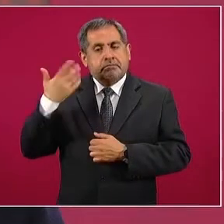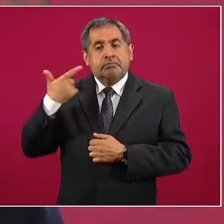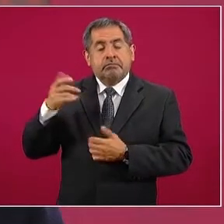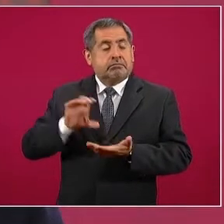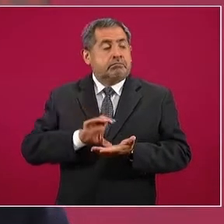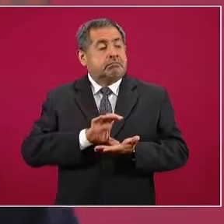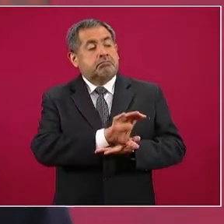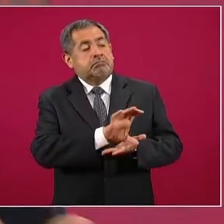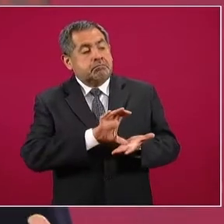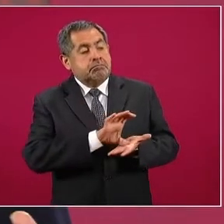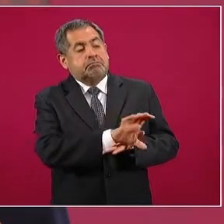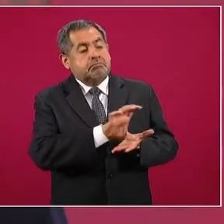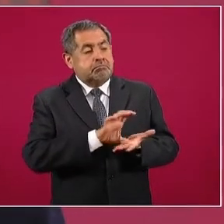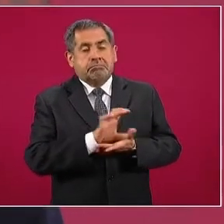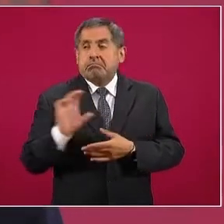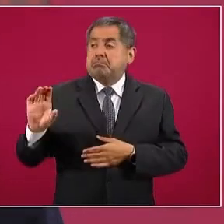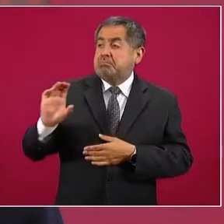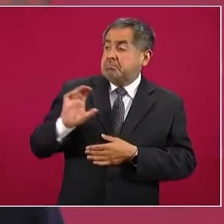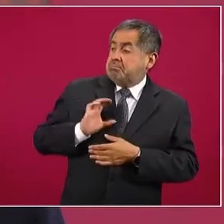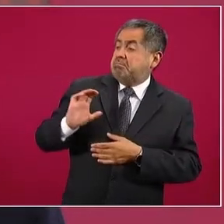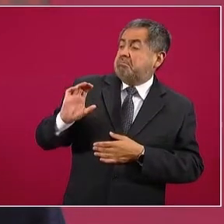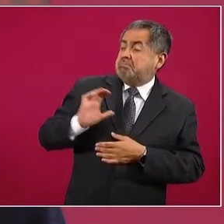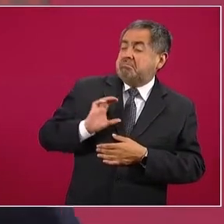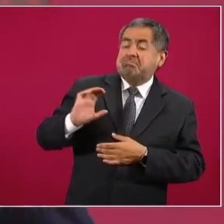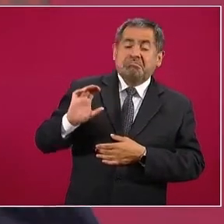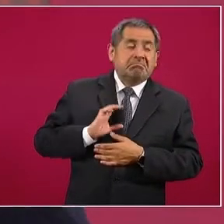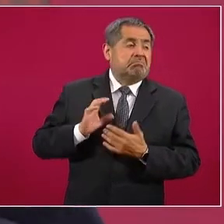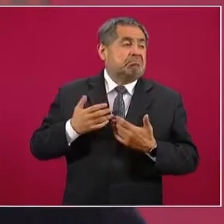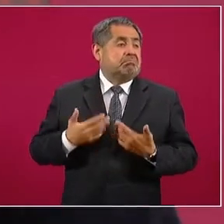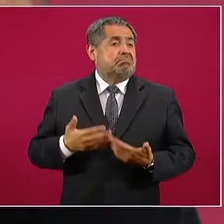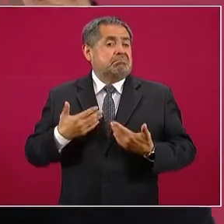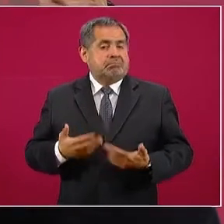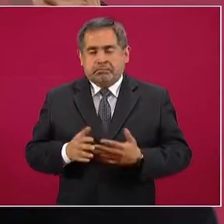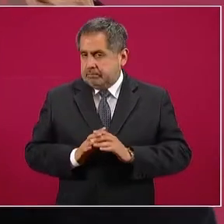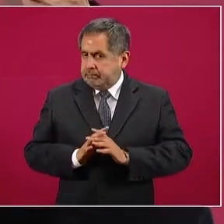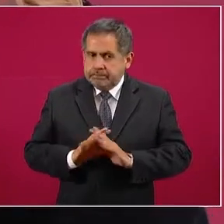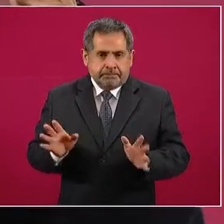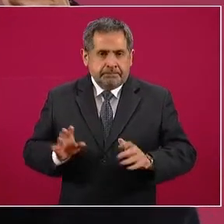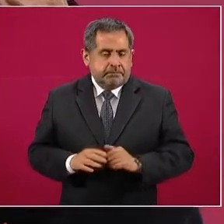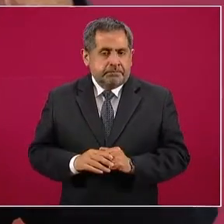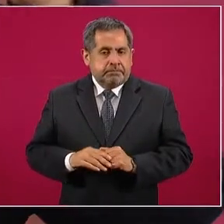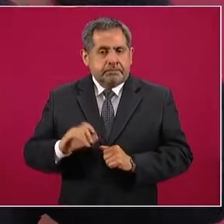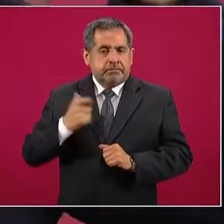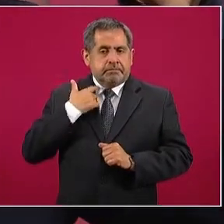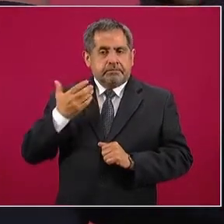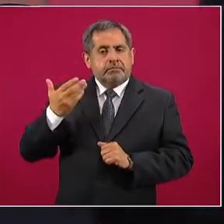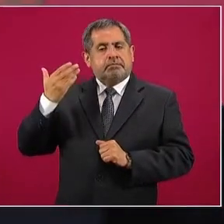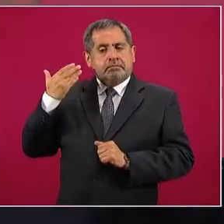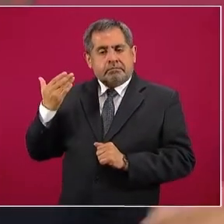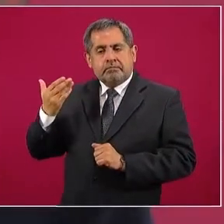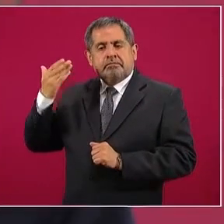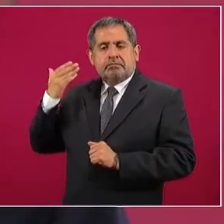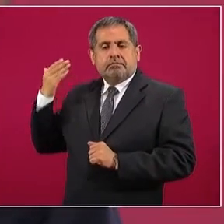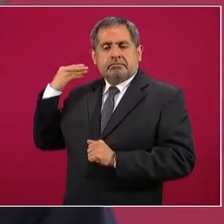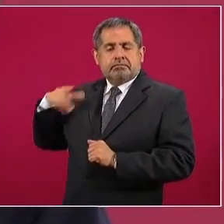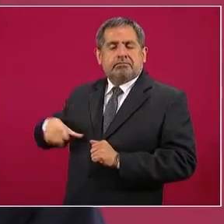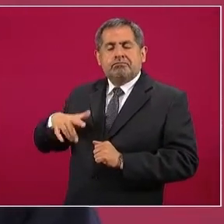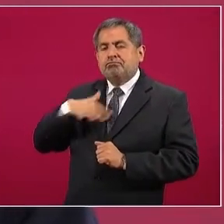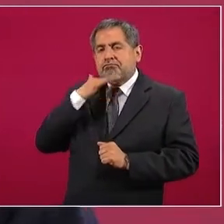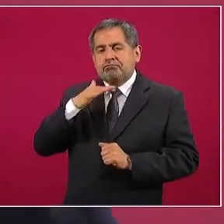modus operandi en el gobierno o en los gobiernos corruptos.